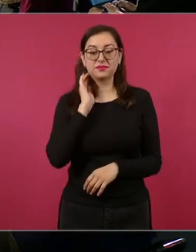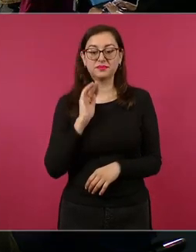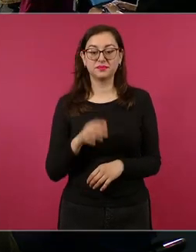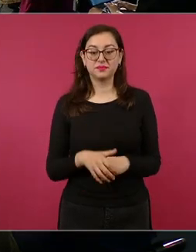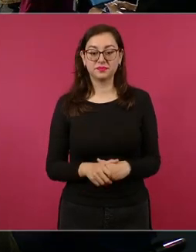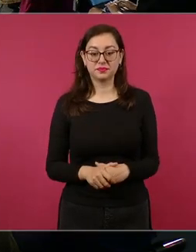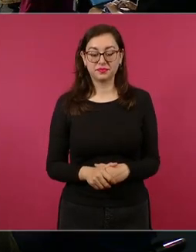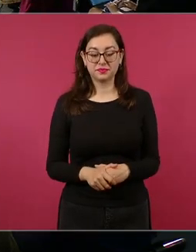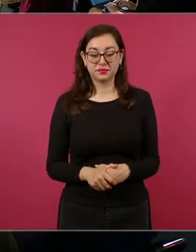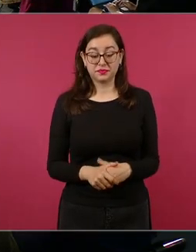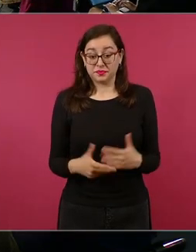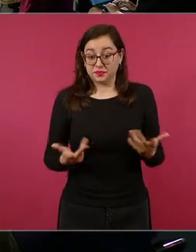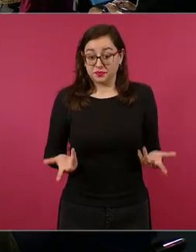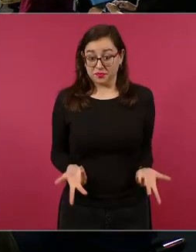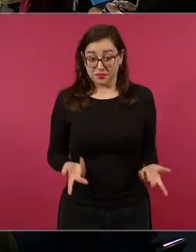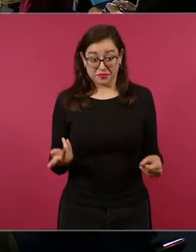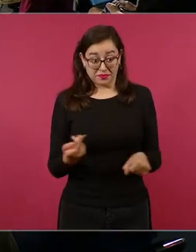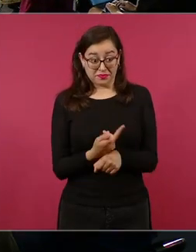corruptos que